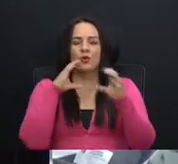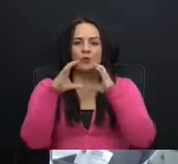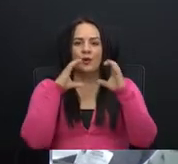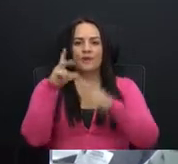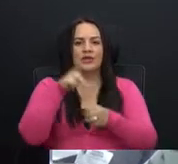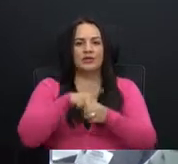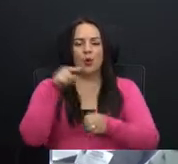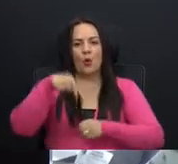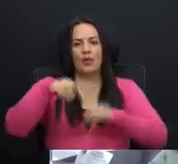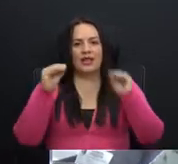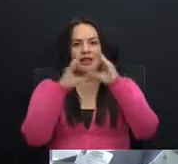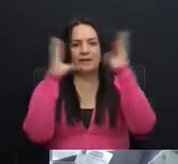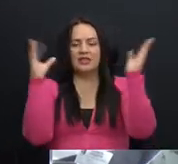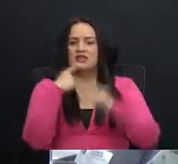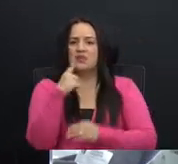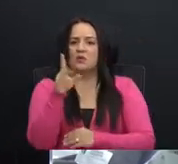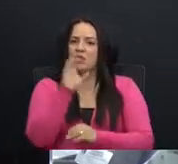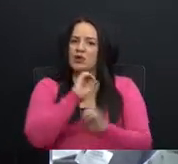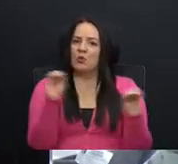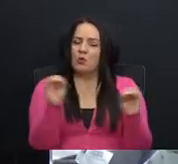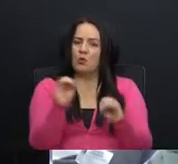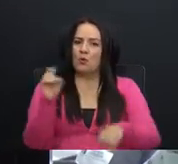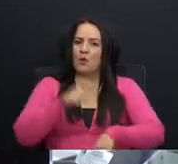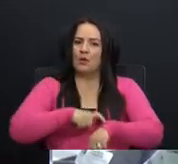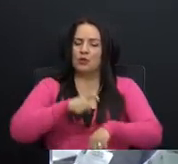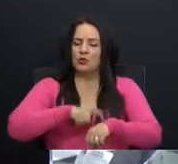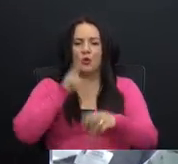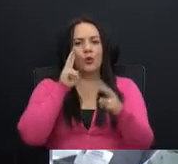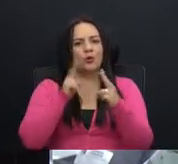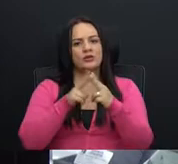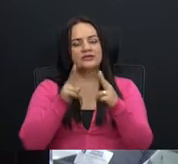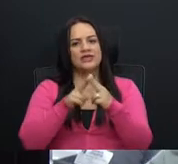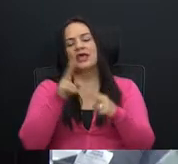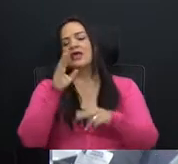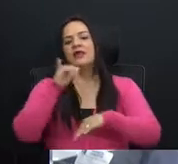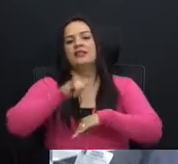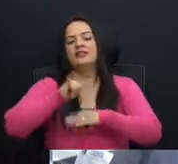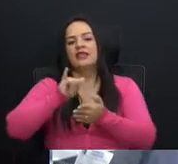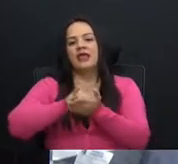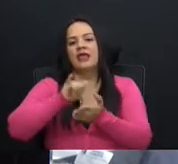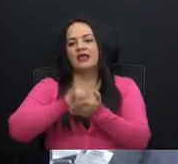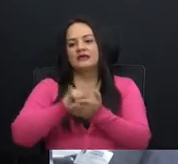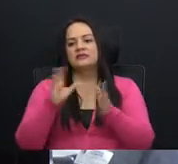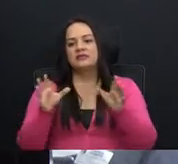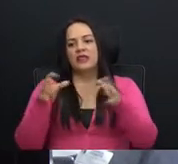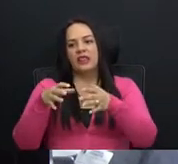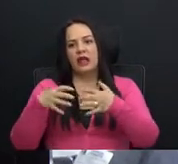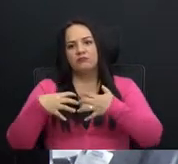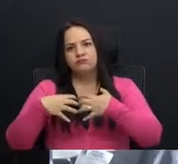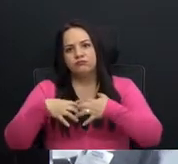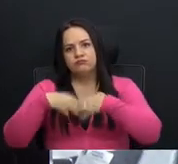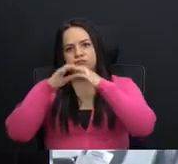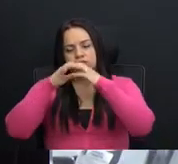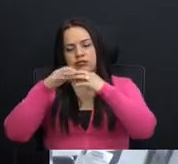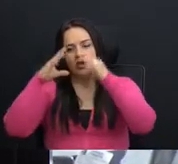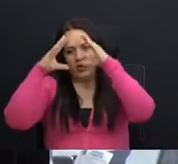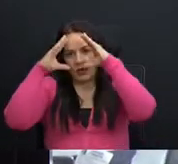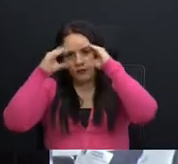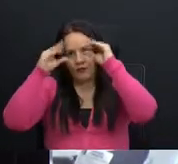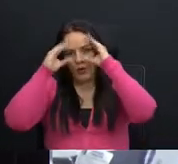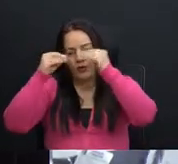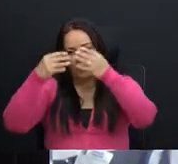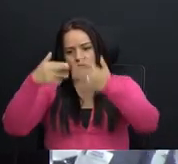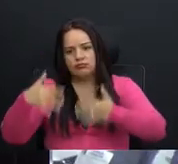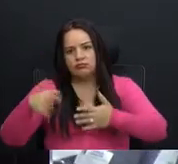mañana, dijo que en ningún momento conocía de esa famosa unidad. Lo que lleva entonces a preguntarme,